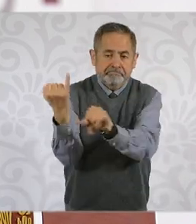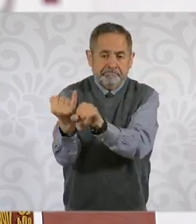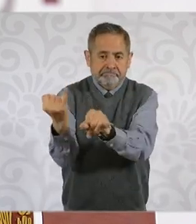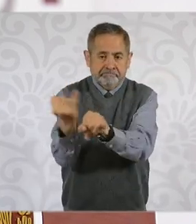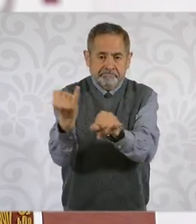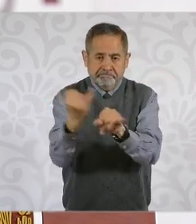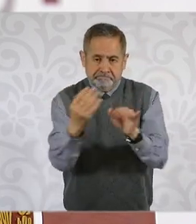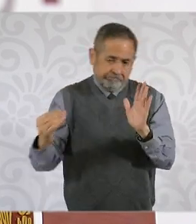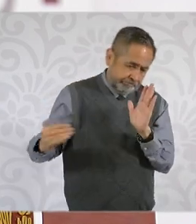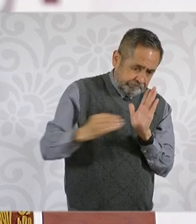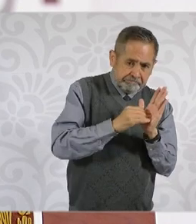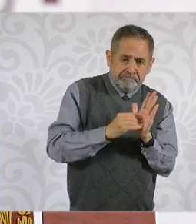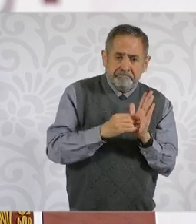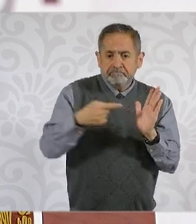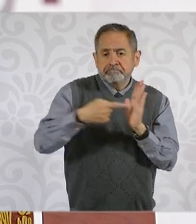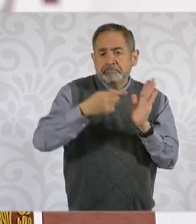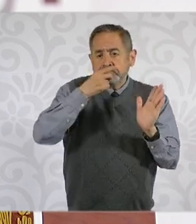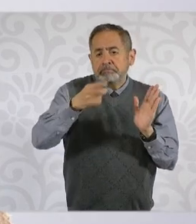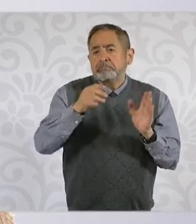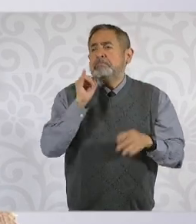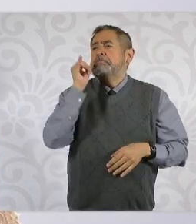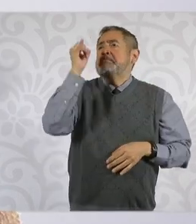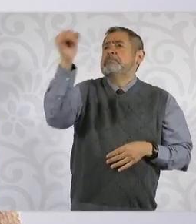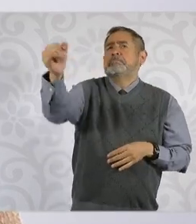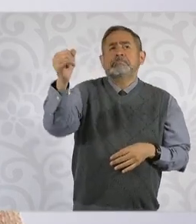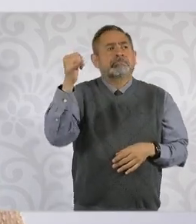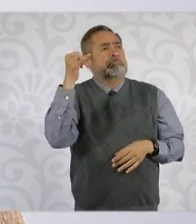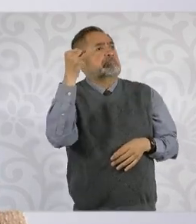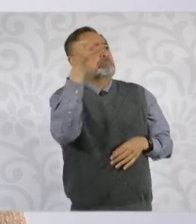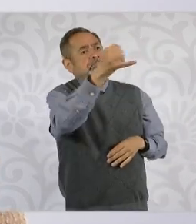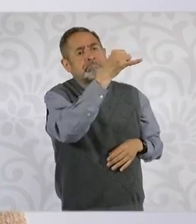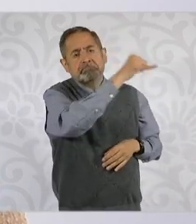particularmente a las zonas más alejadas.